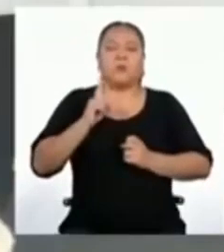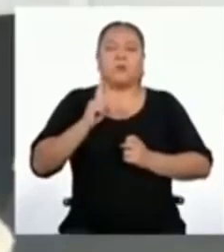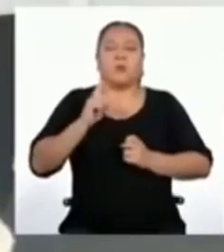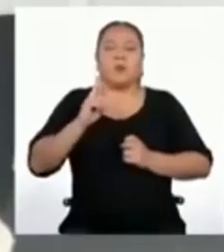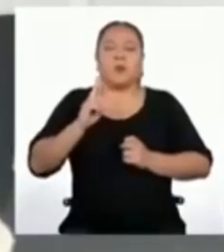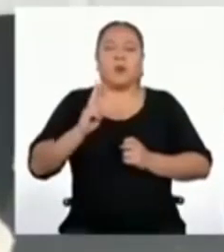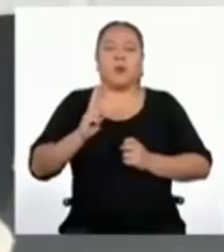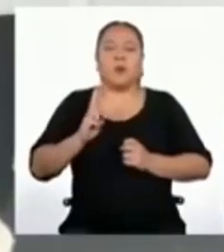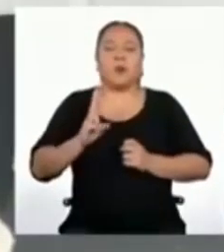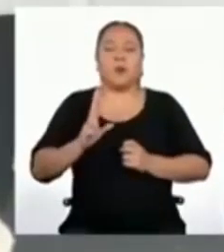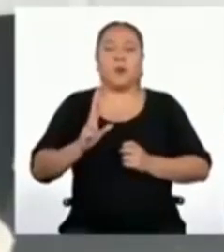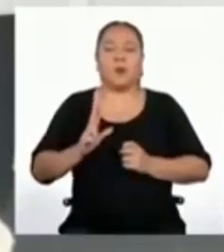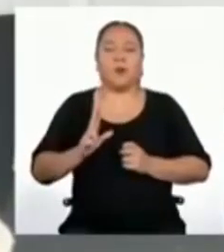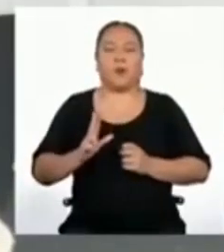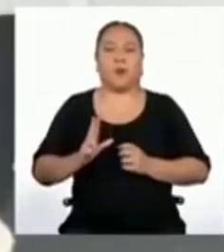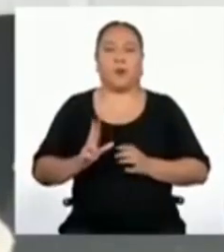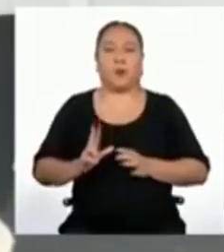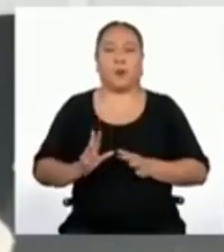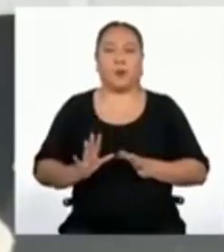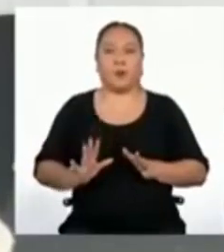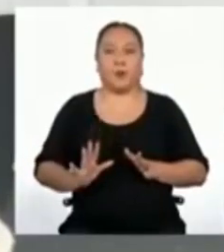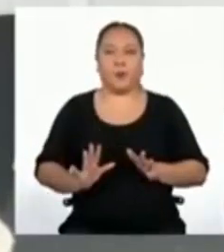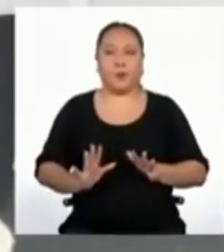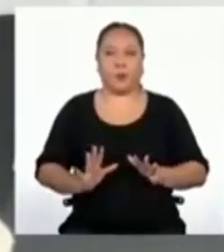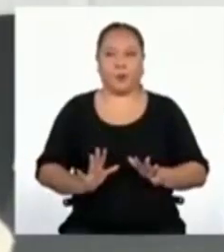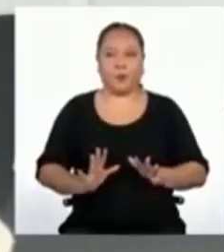Uno, dos, tres.